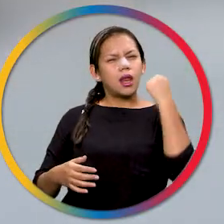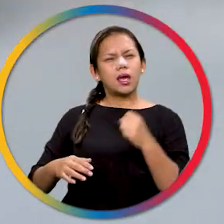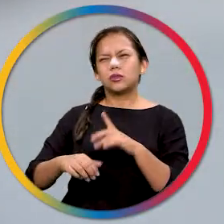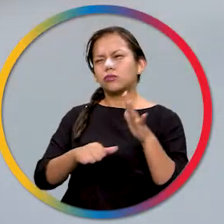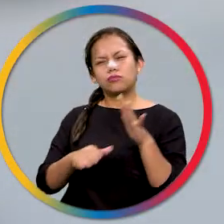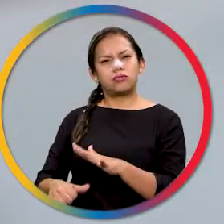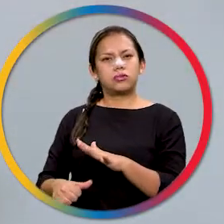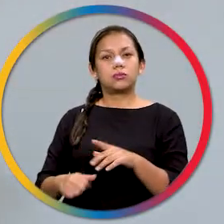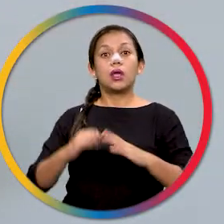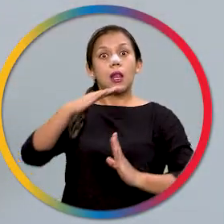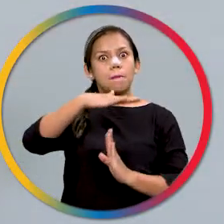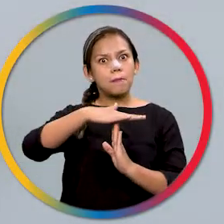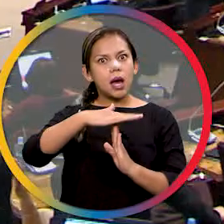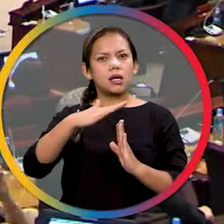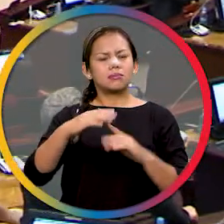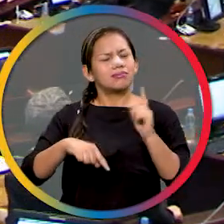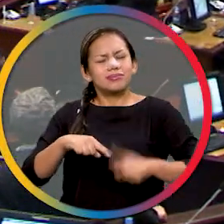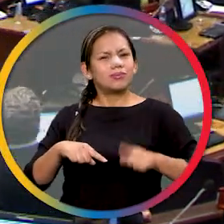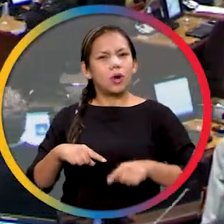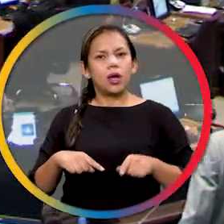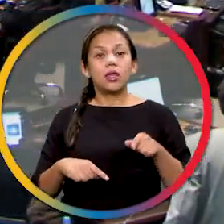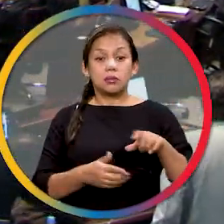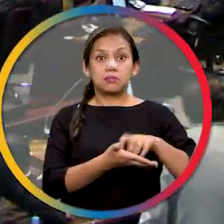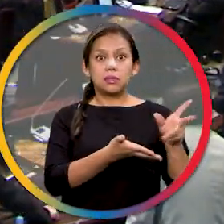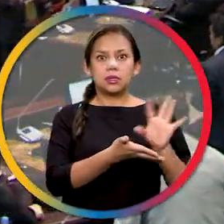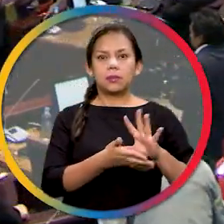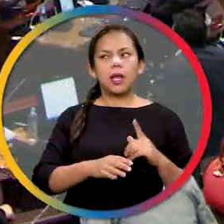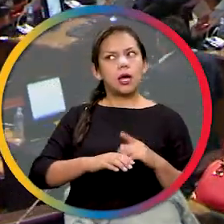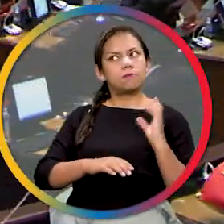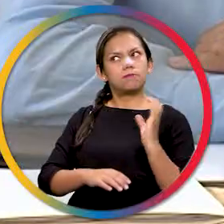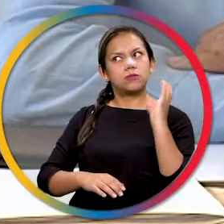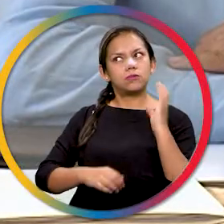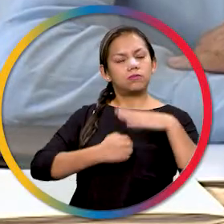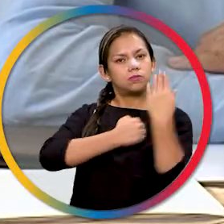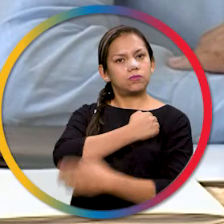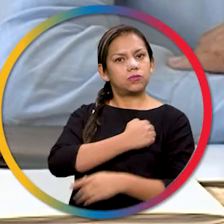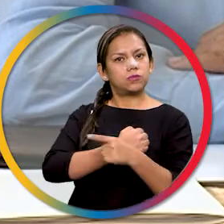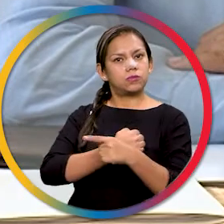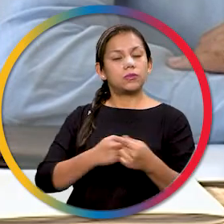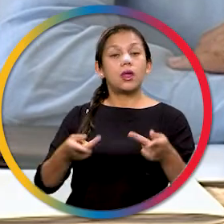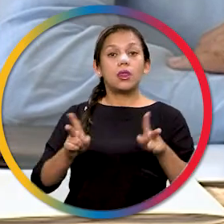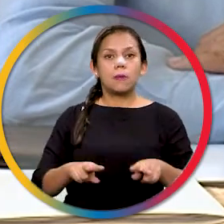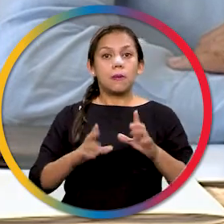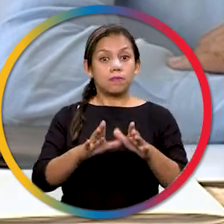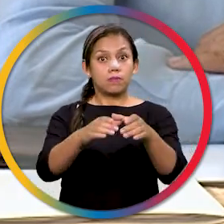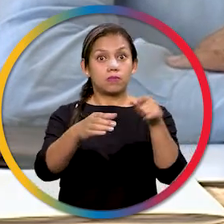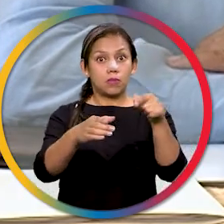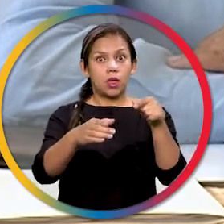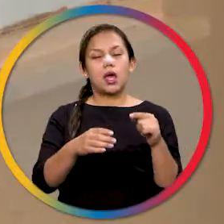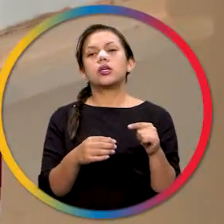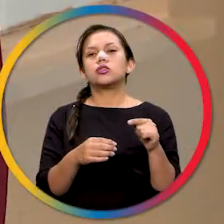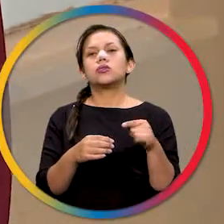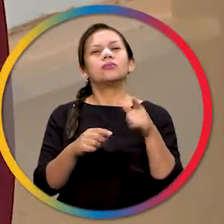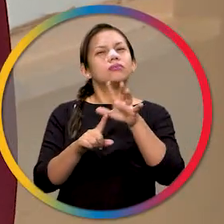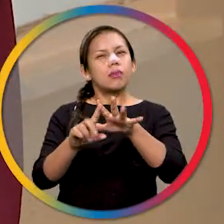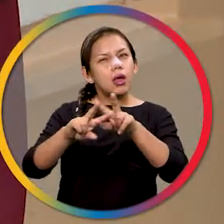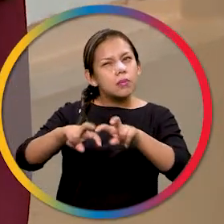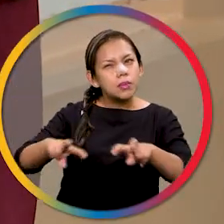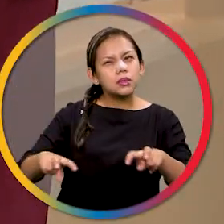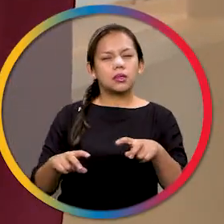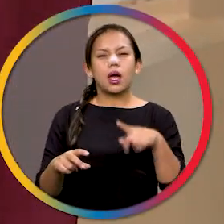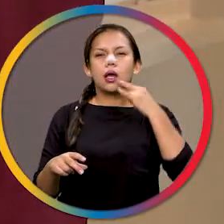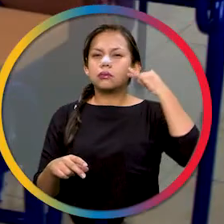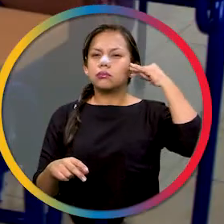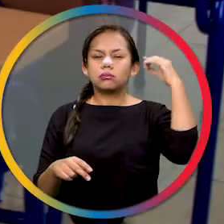y amenazan la paz mundial. El Pleno conformó la comisión ocasional que tendrá la responsabilidad de investigar casos de abuso sexual a